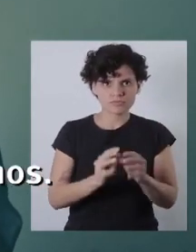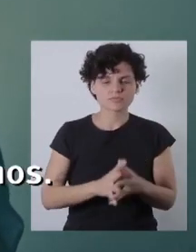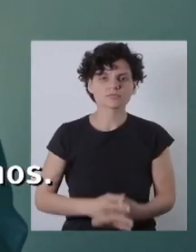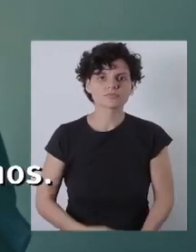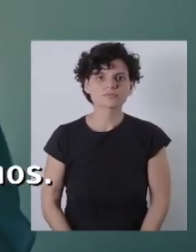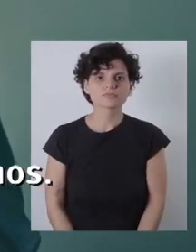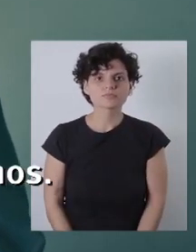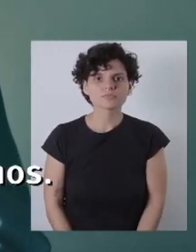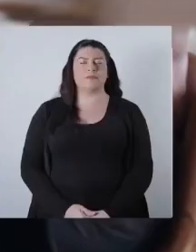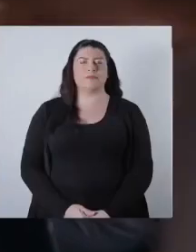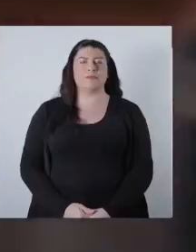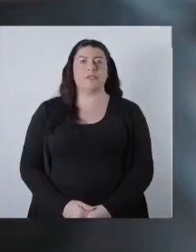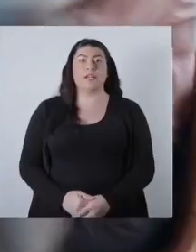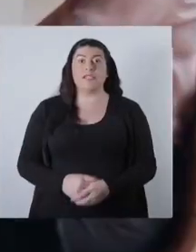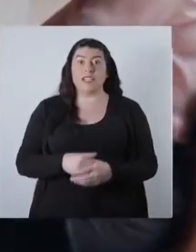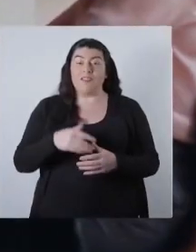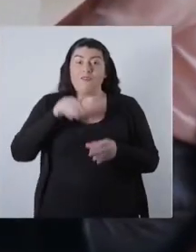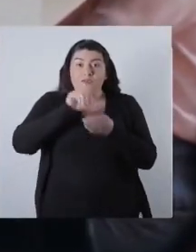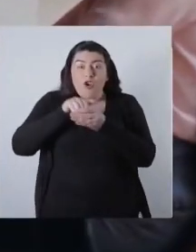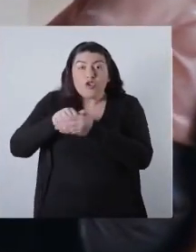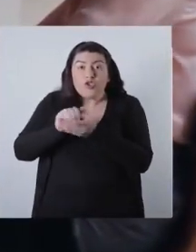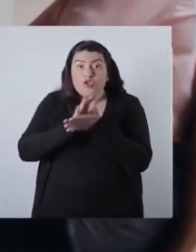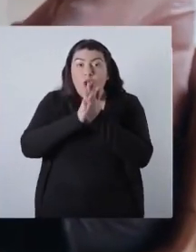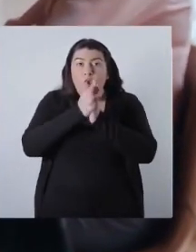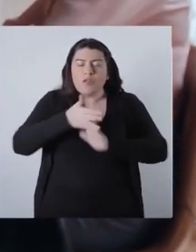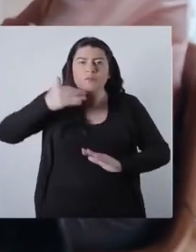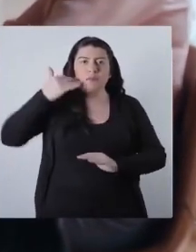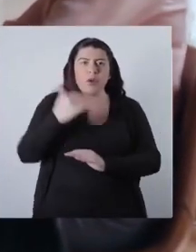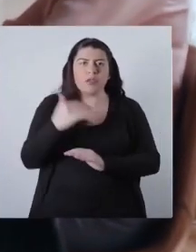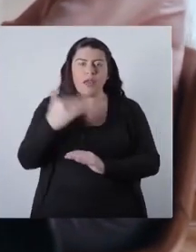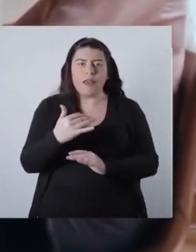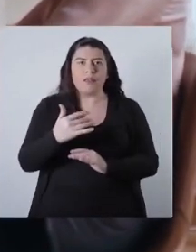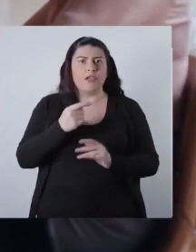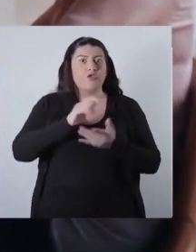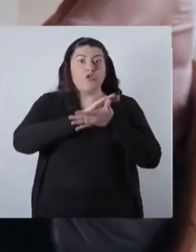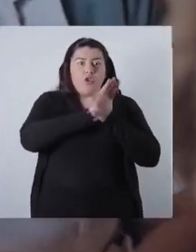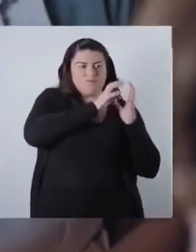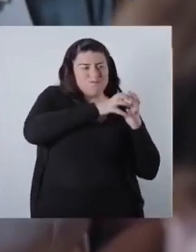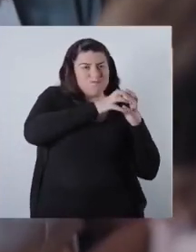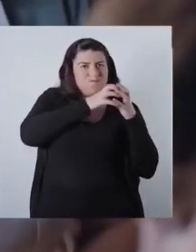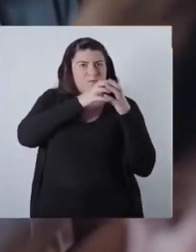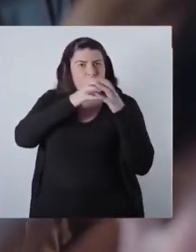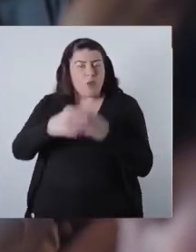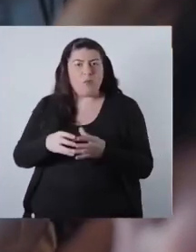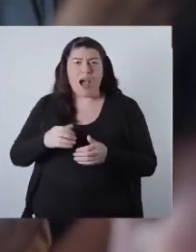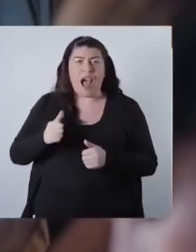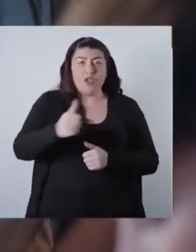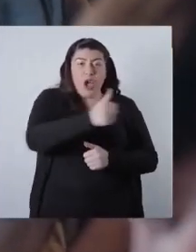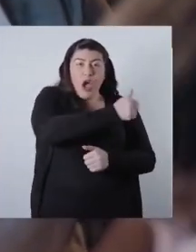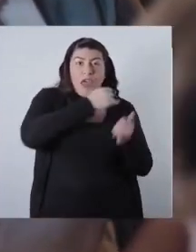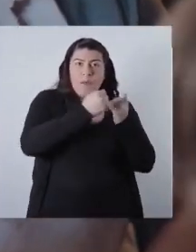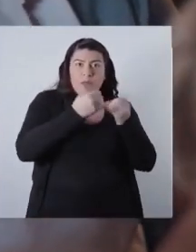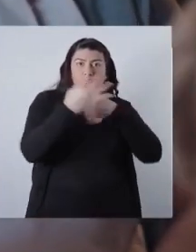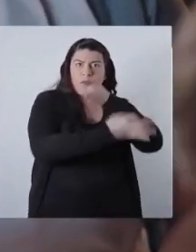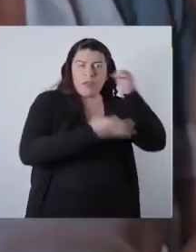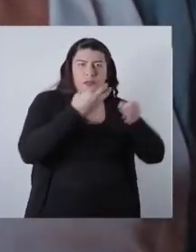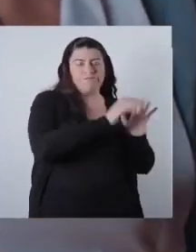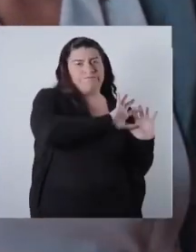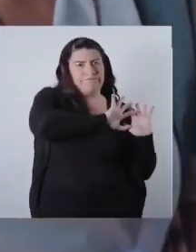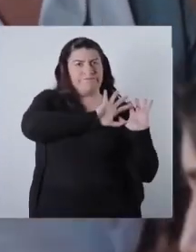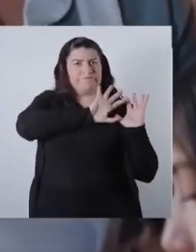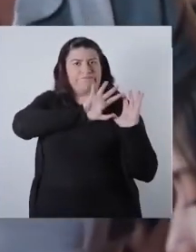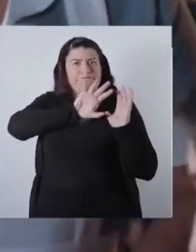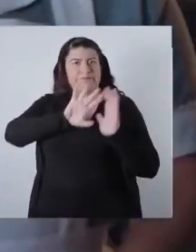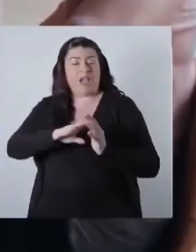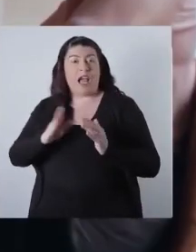escribamos. Cada voto es importante. Cada voto. Por eso tenemos que ir en bloque. Tienes que decirle a todas tus amigas que arrastre un ejemplo.